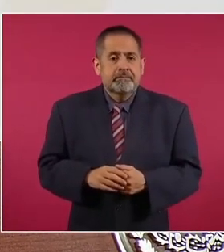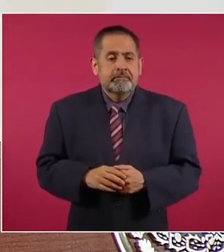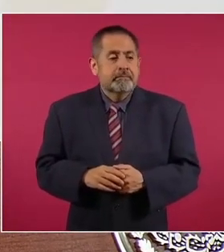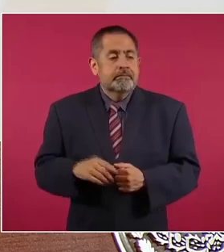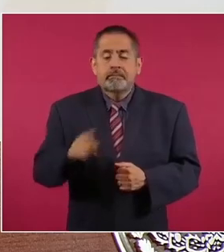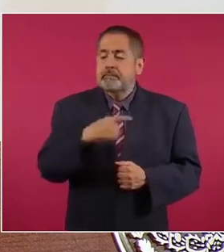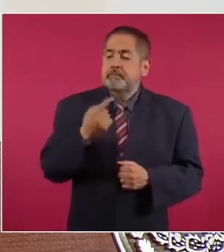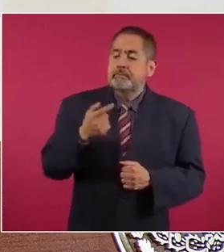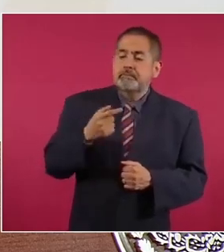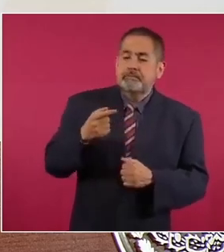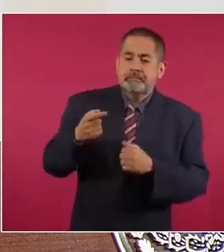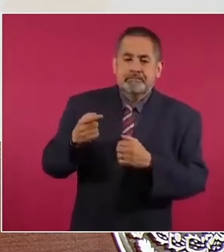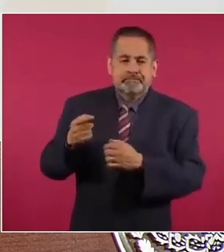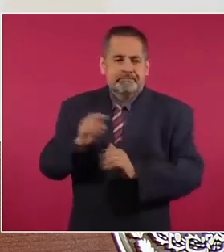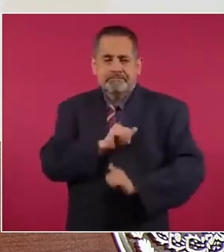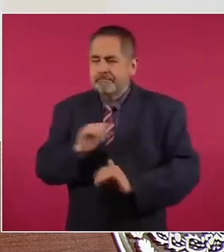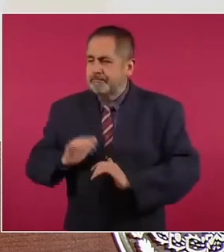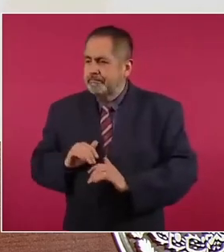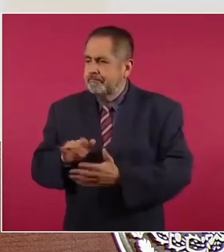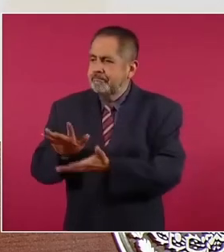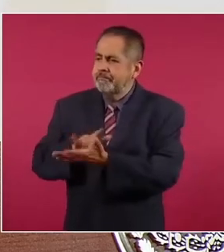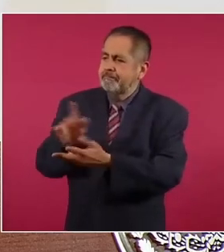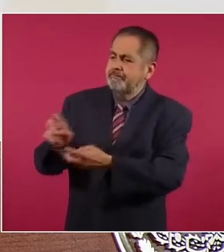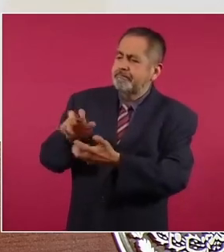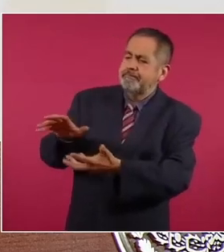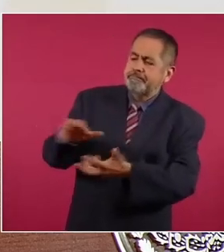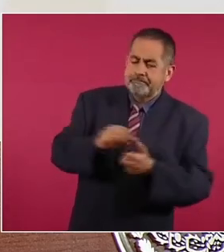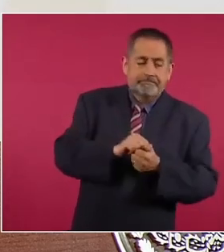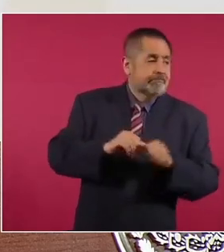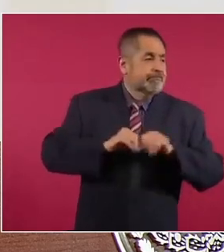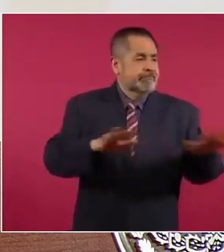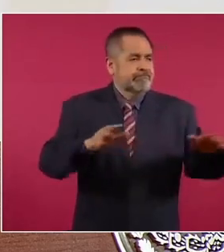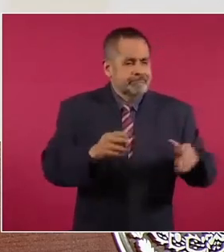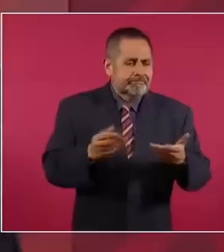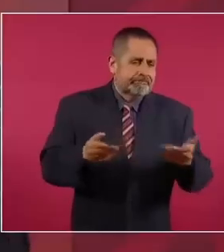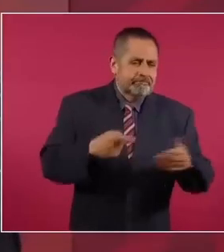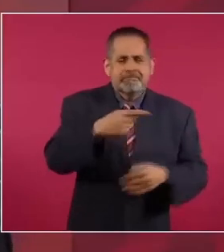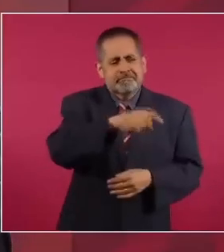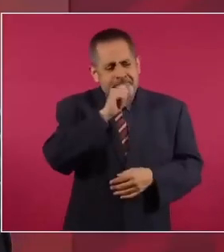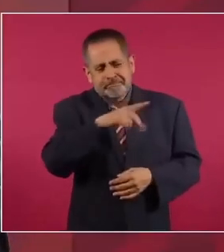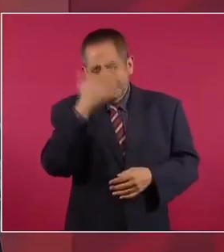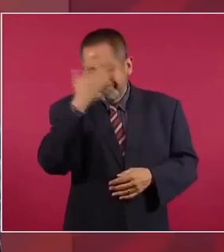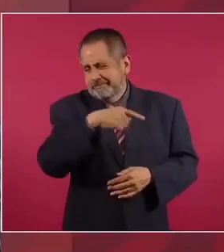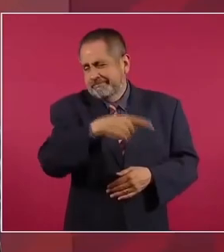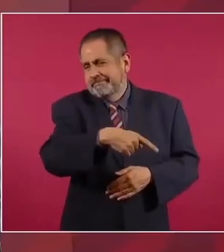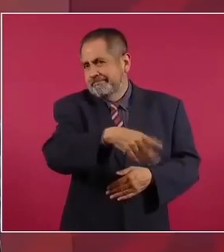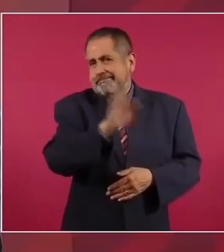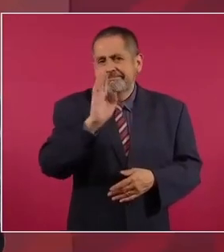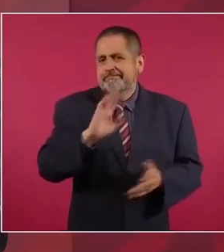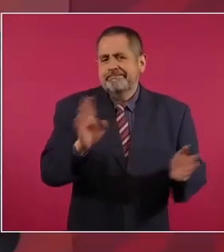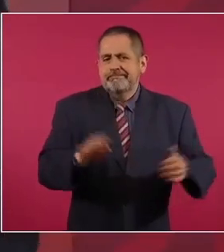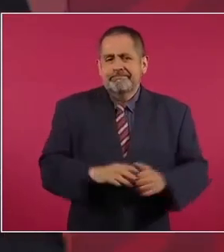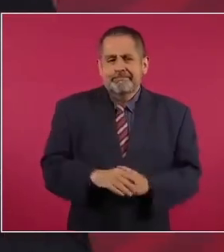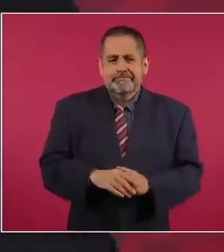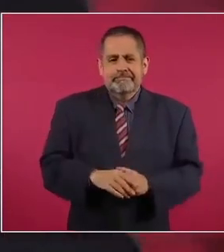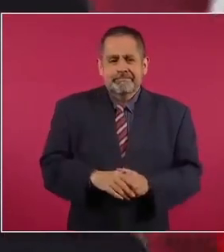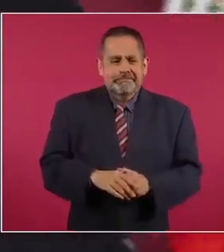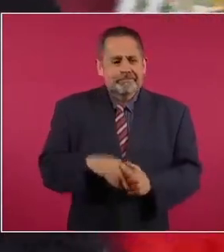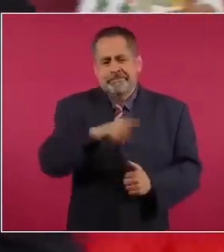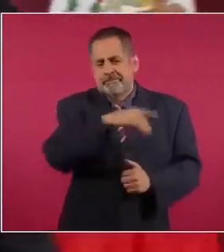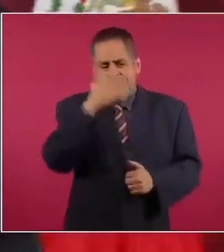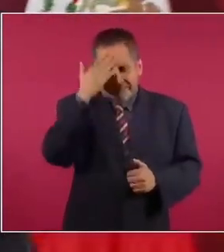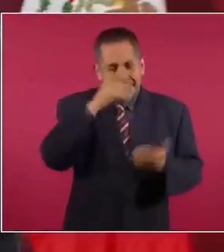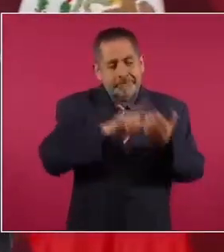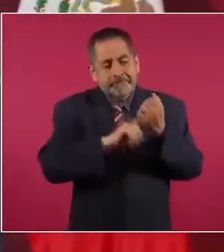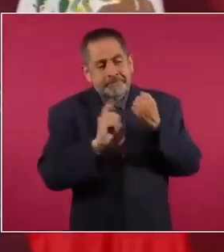Ejército y otras historias que él sabe, ya la del montaje